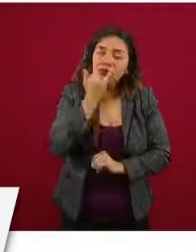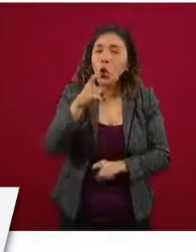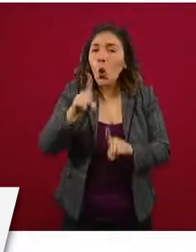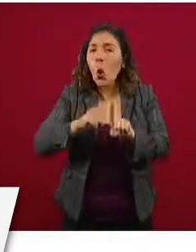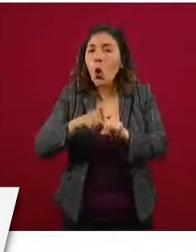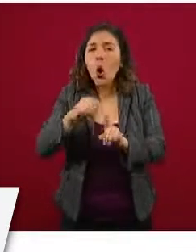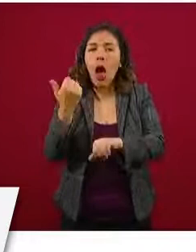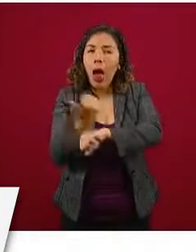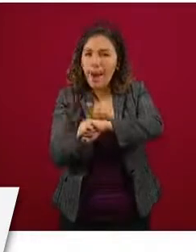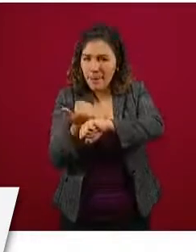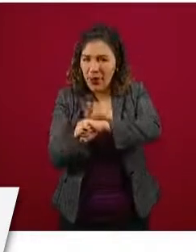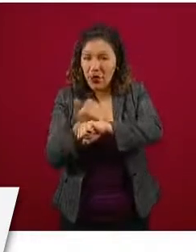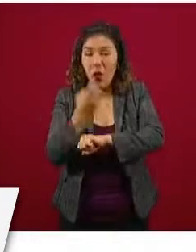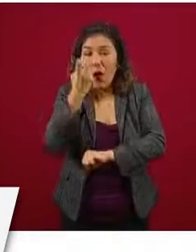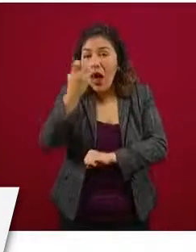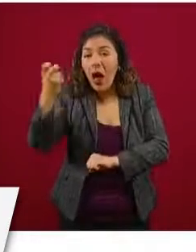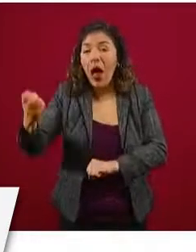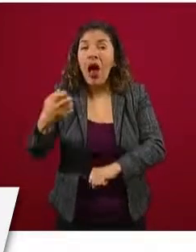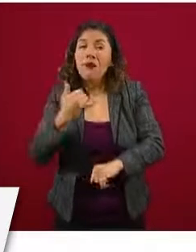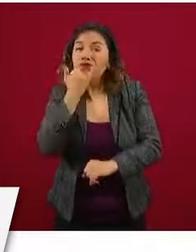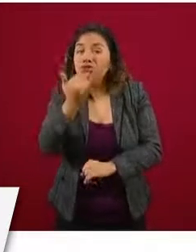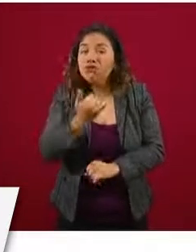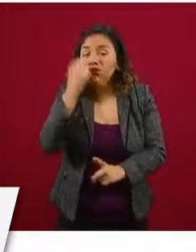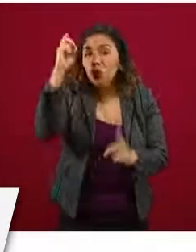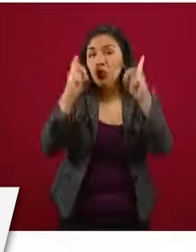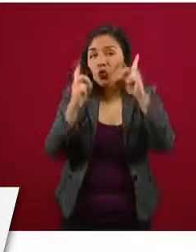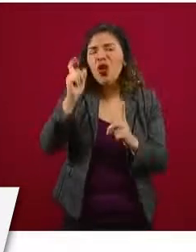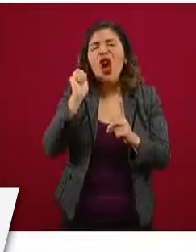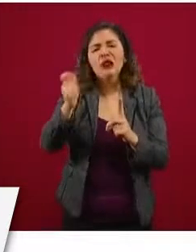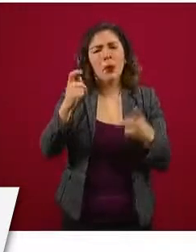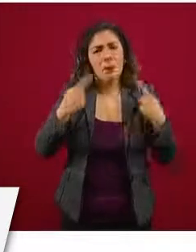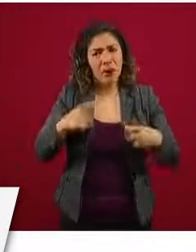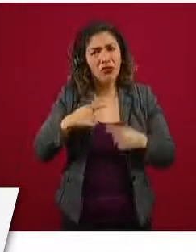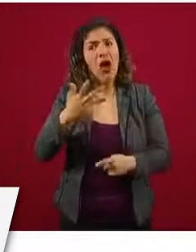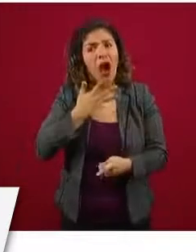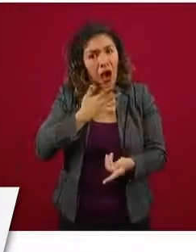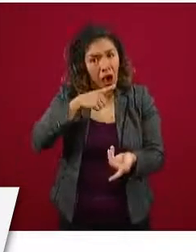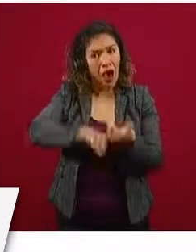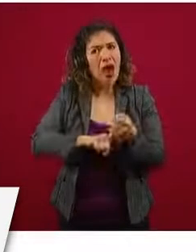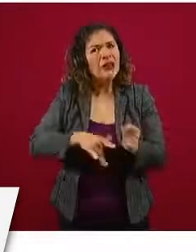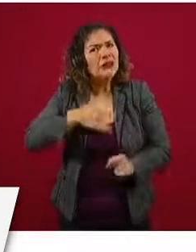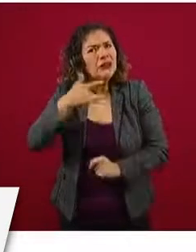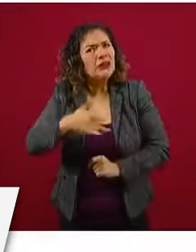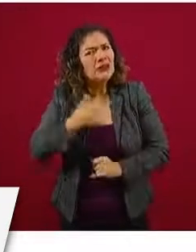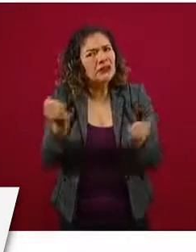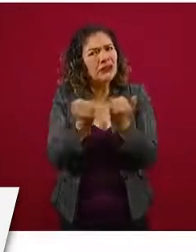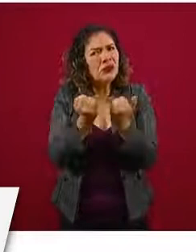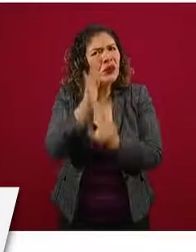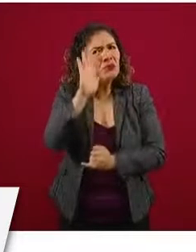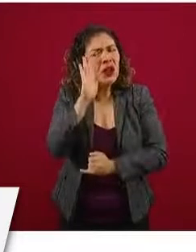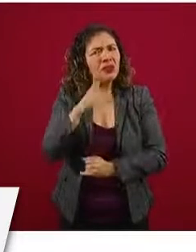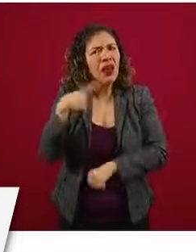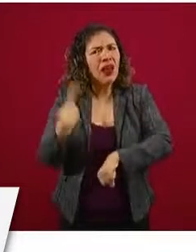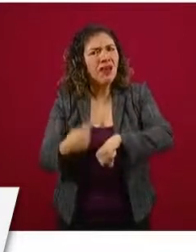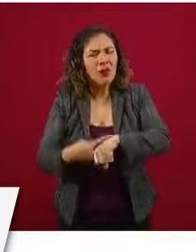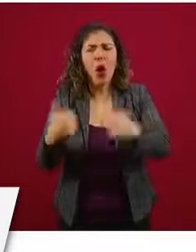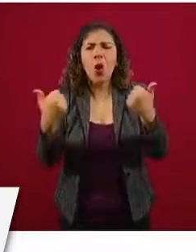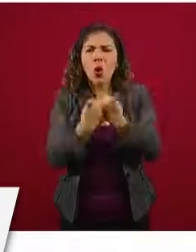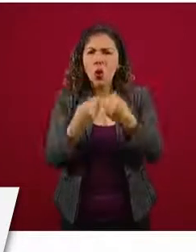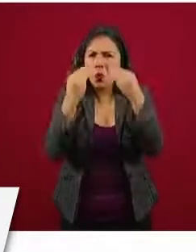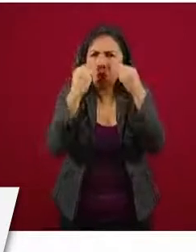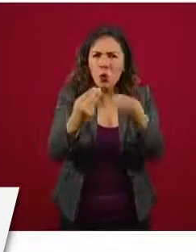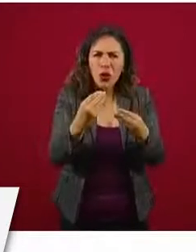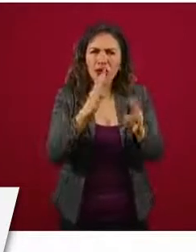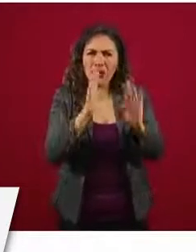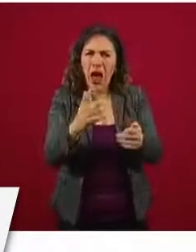Recordar que estos casos sospechosos son personas que tienen la enfermedad, que tienen los síntomas de la enfermedad, se les ha tomado una muestra